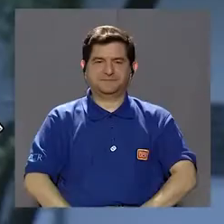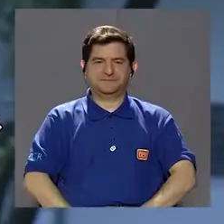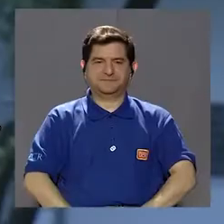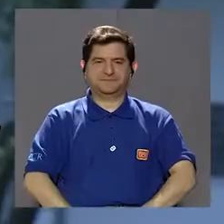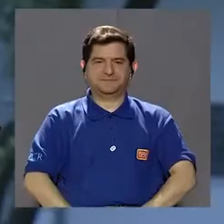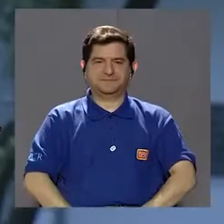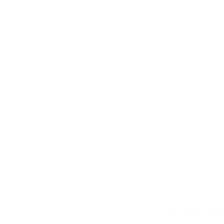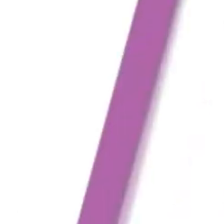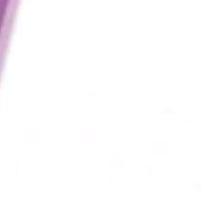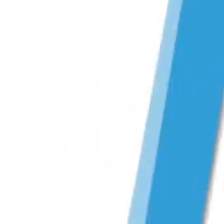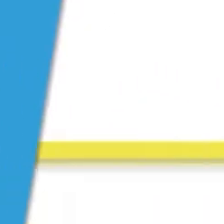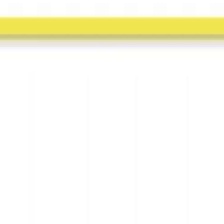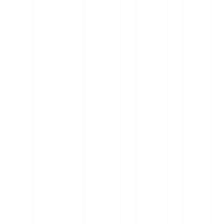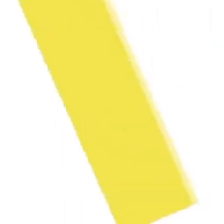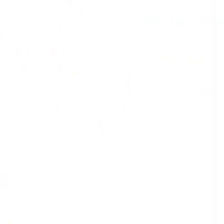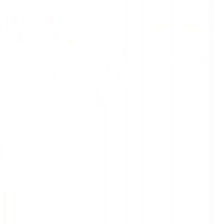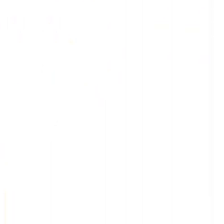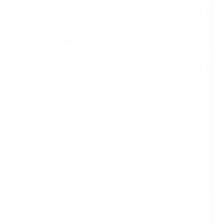hasta pronto.